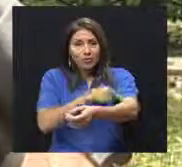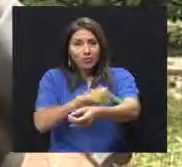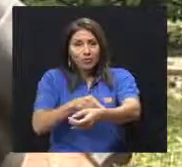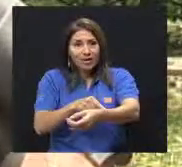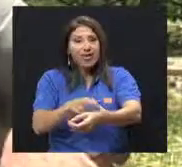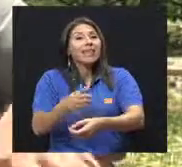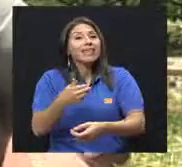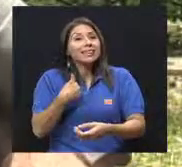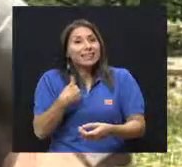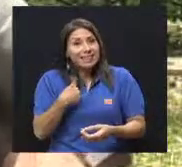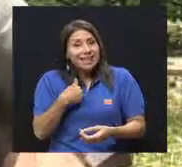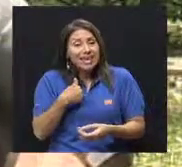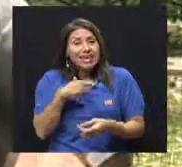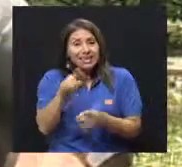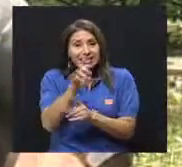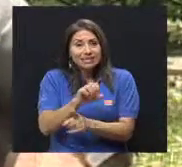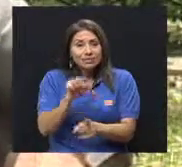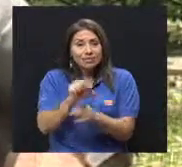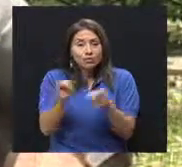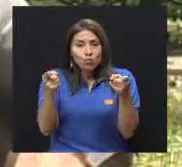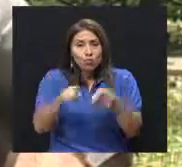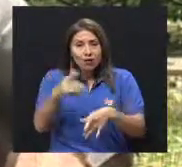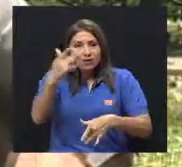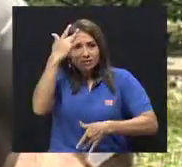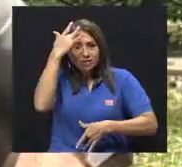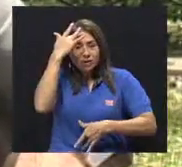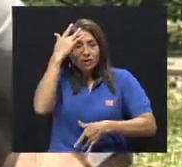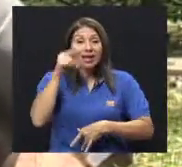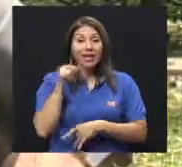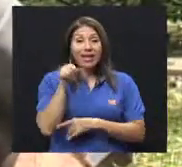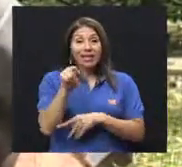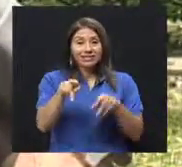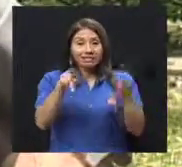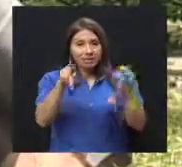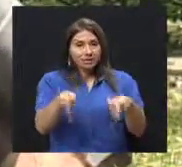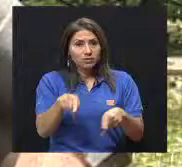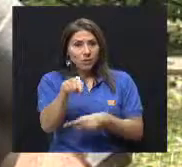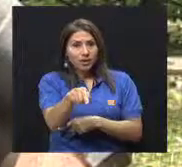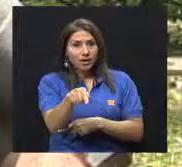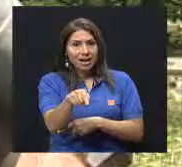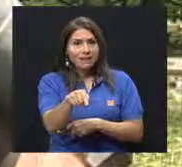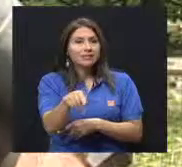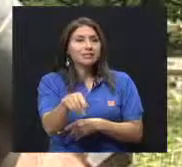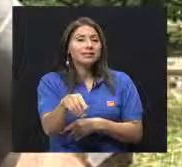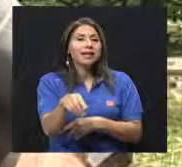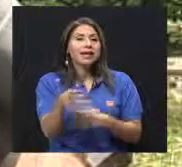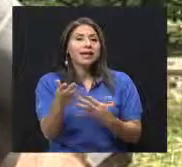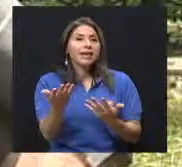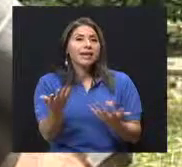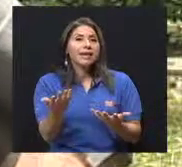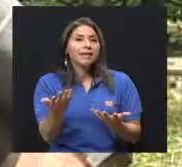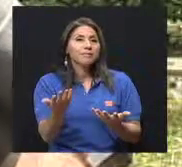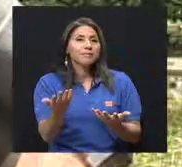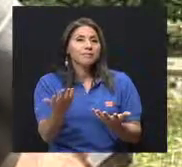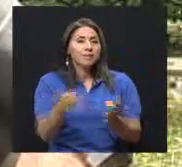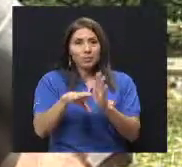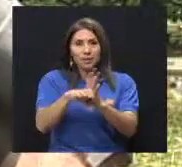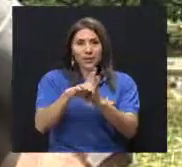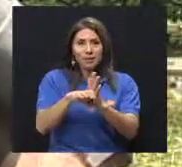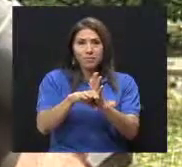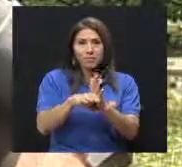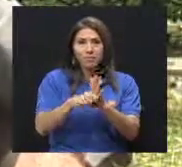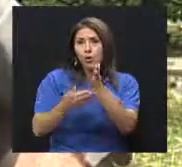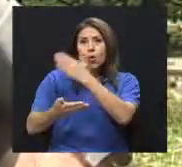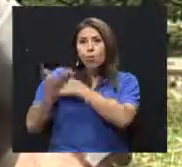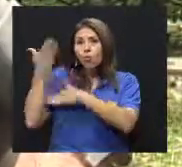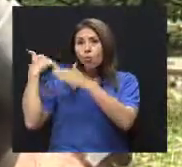metabólico van a hacer todo el recorrido que antes duraba en una persona adulta, cuando